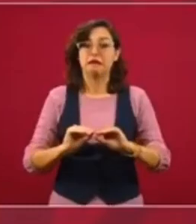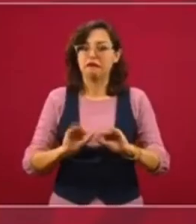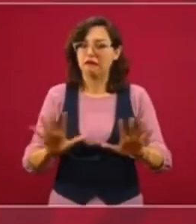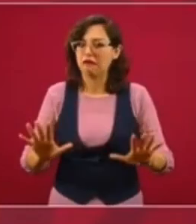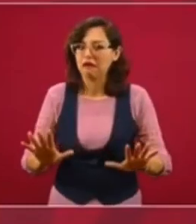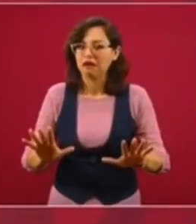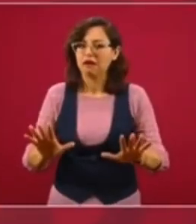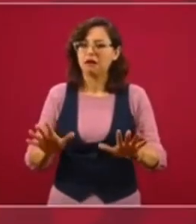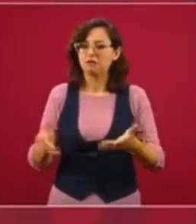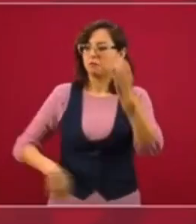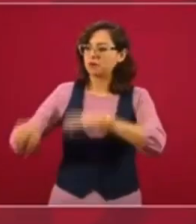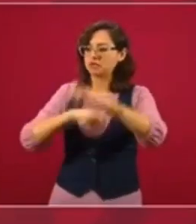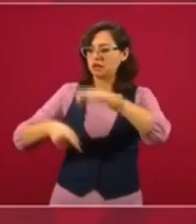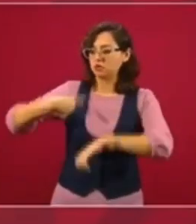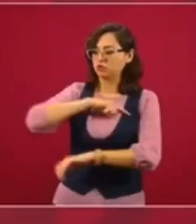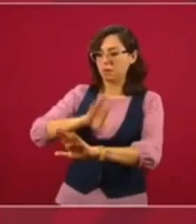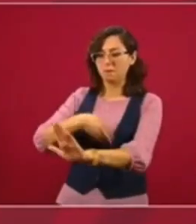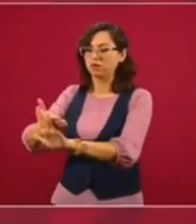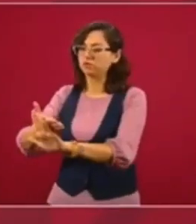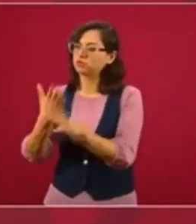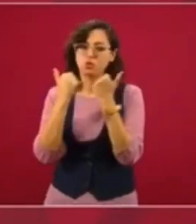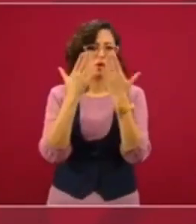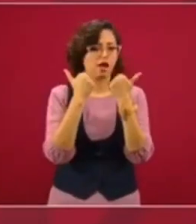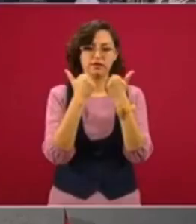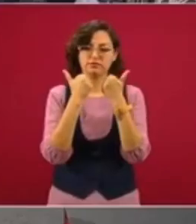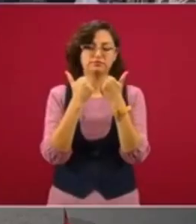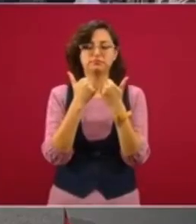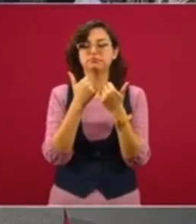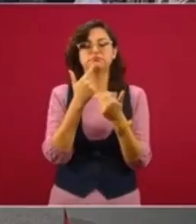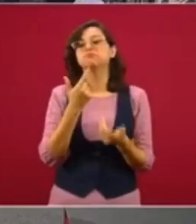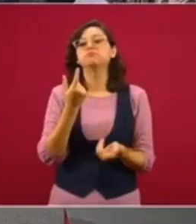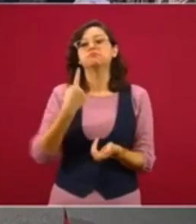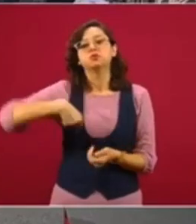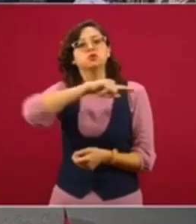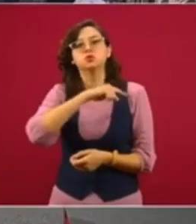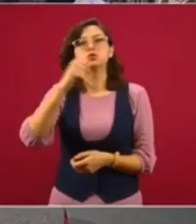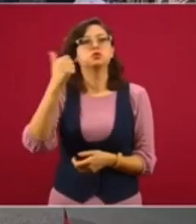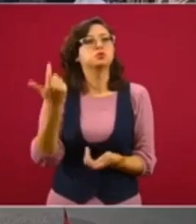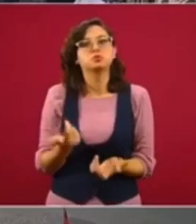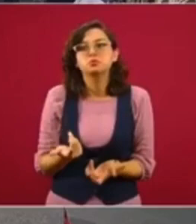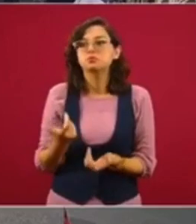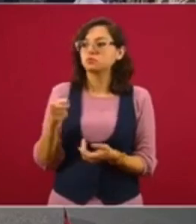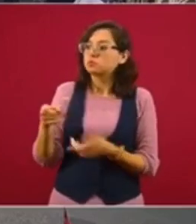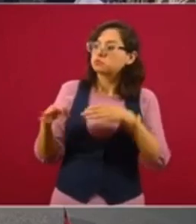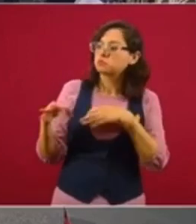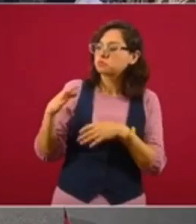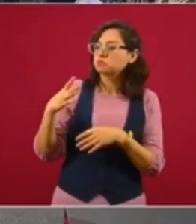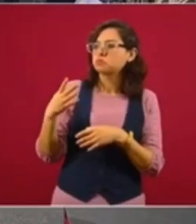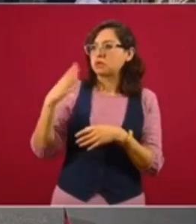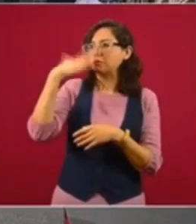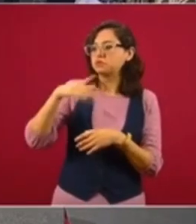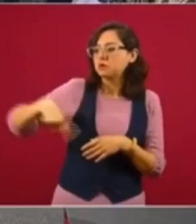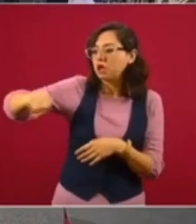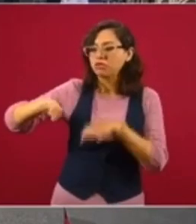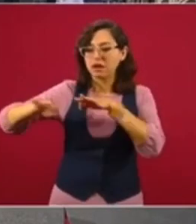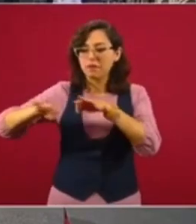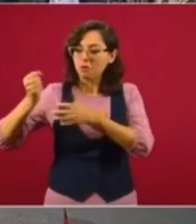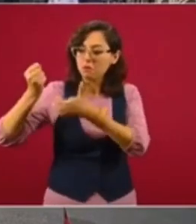estamos en contra de los empresarios. Siempre he dicho que el que trabaja, invierte, genera empleos,